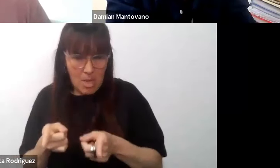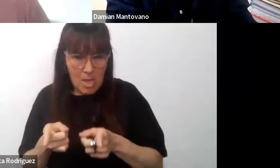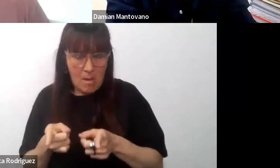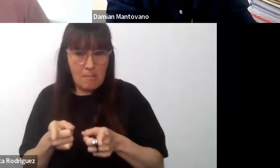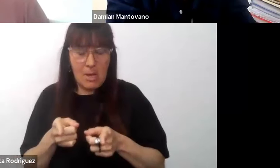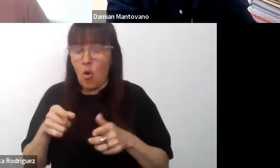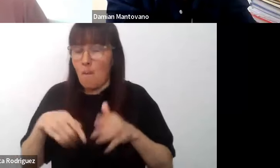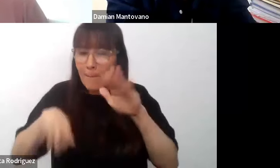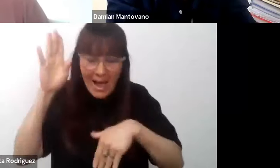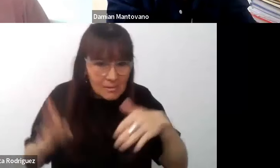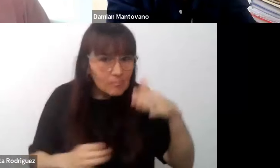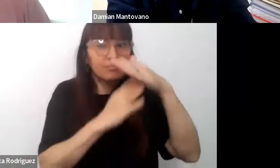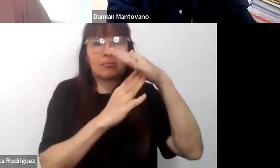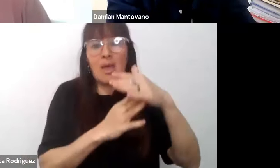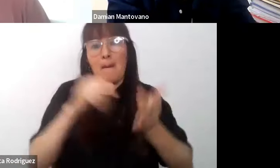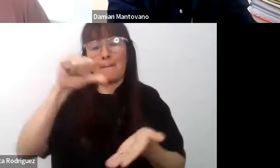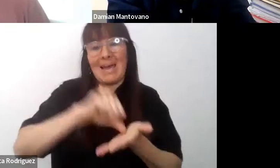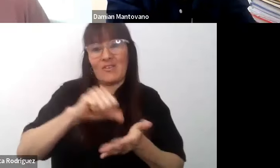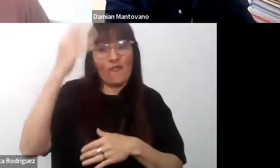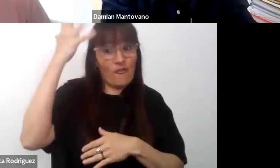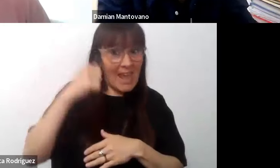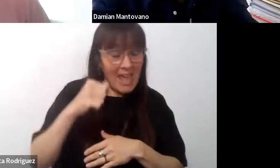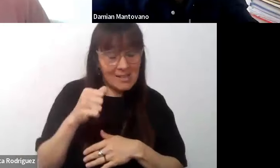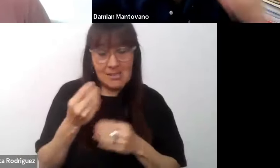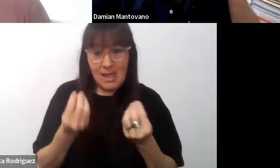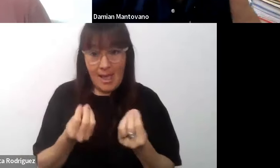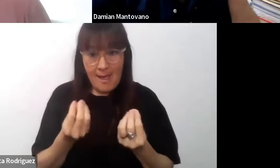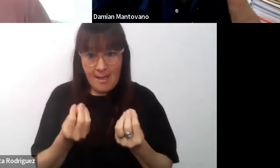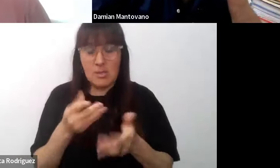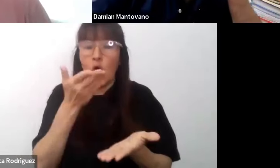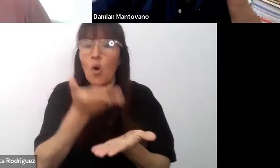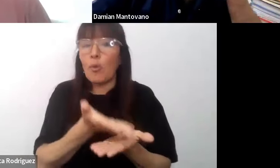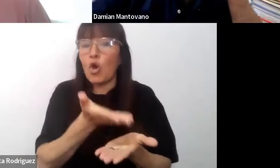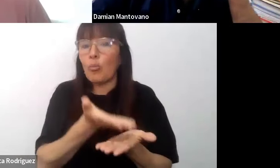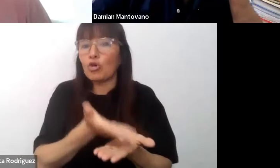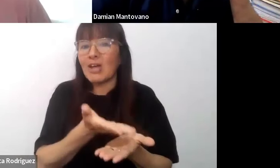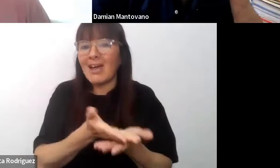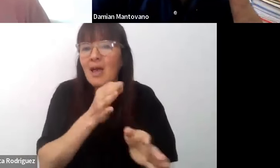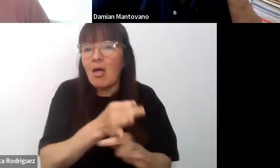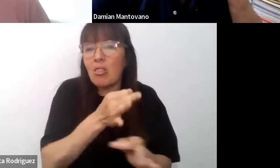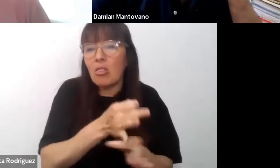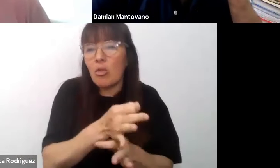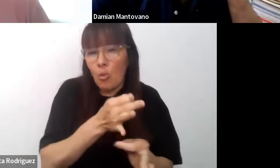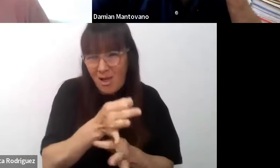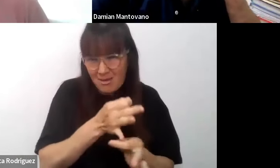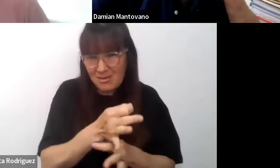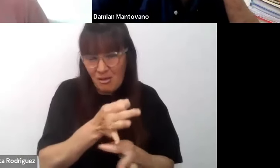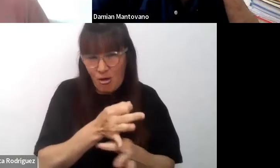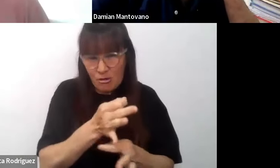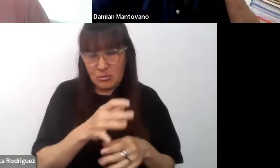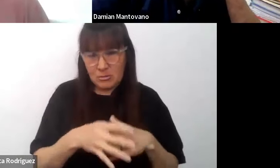prioridad en Francia es proponer una escolarización en una clase